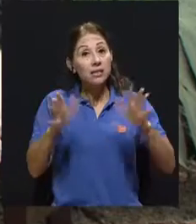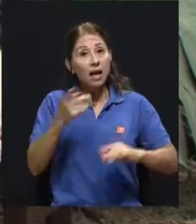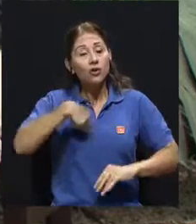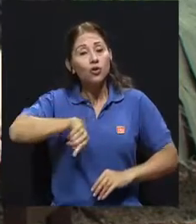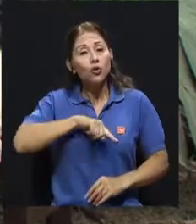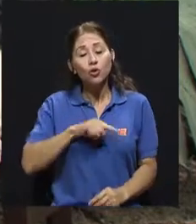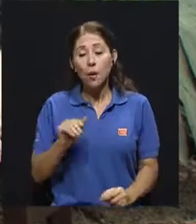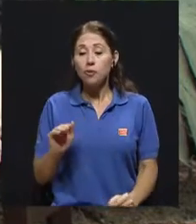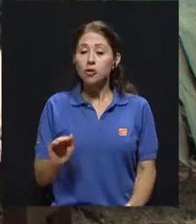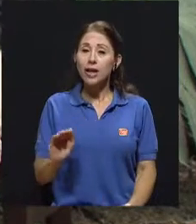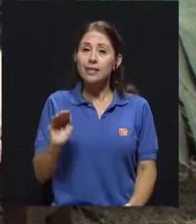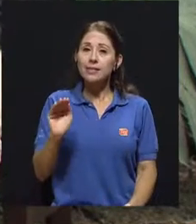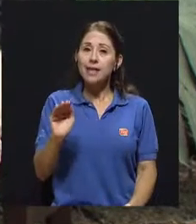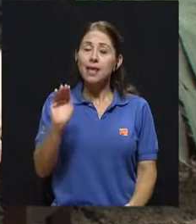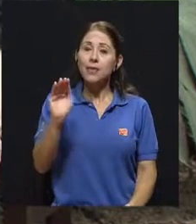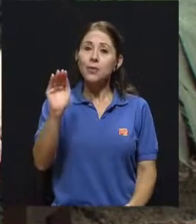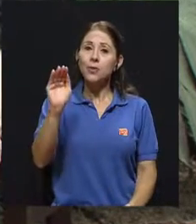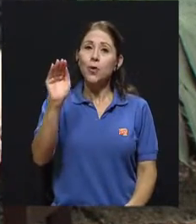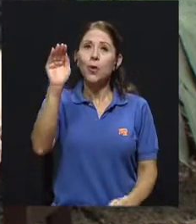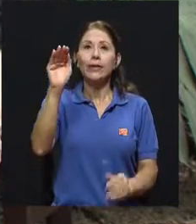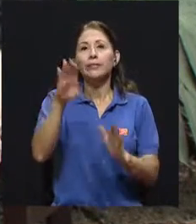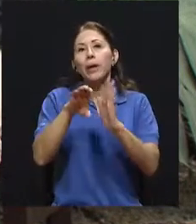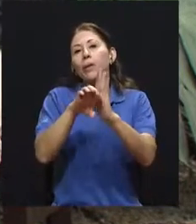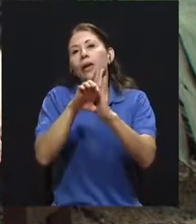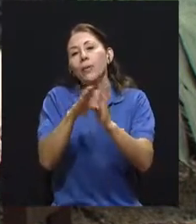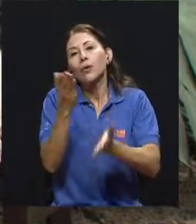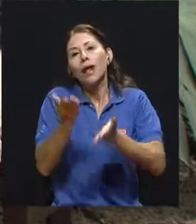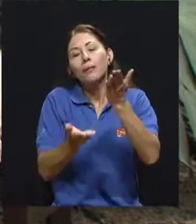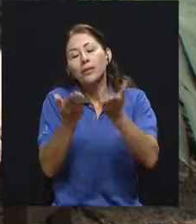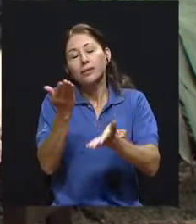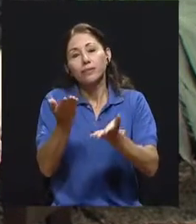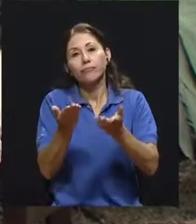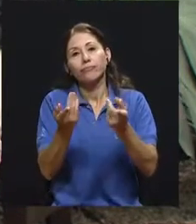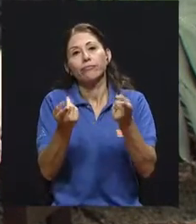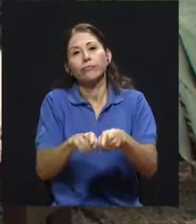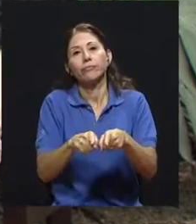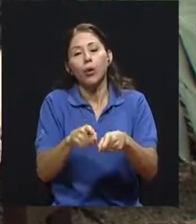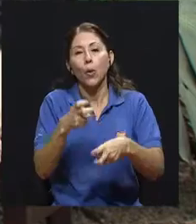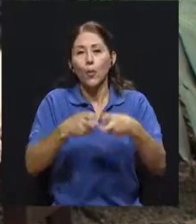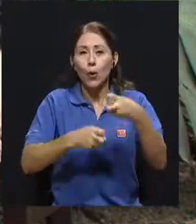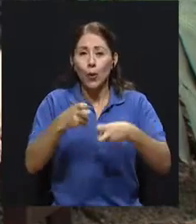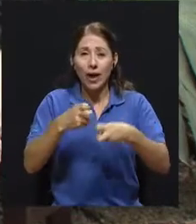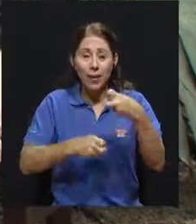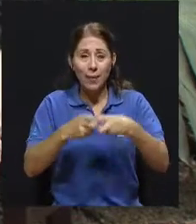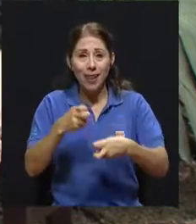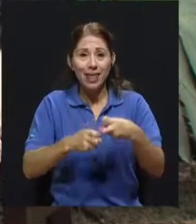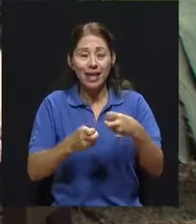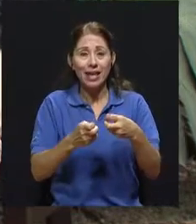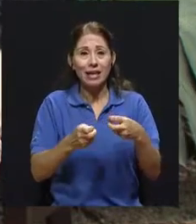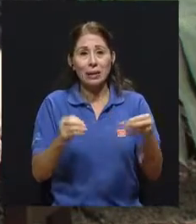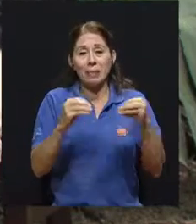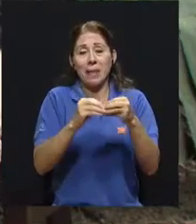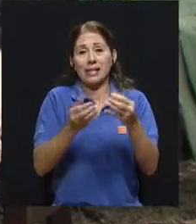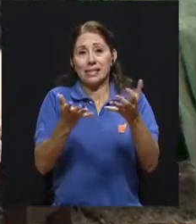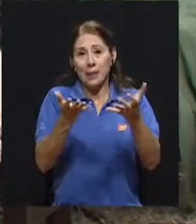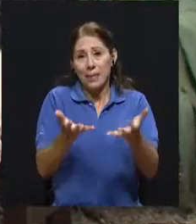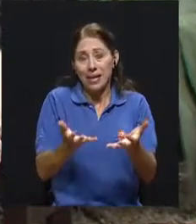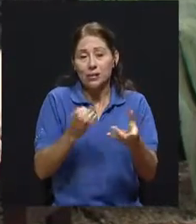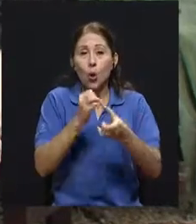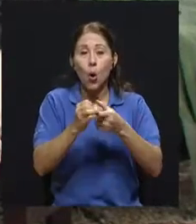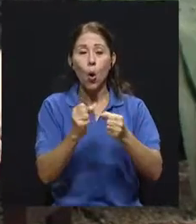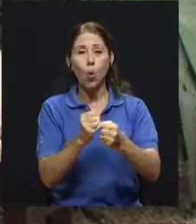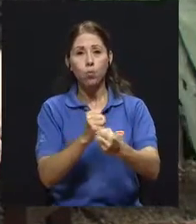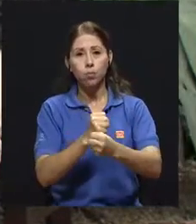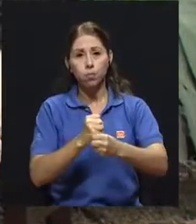aparición de, por X o Y problema, el tema de sobrepeso y obesidad, ya va a tener una carga diferente.